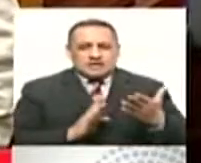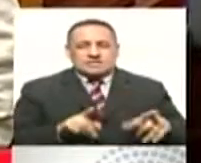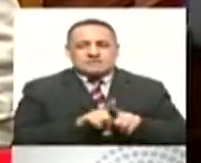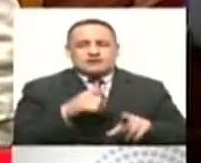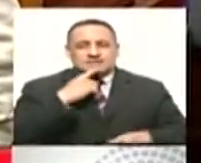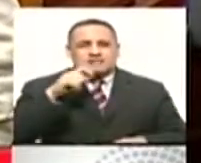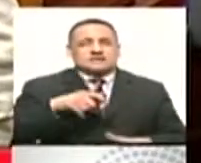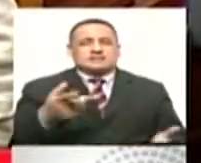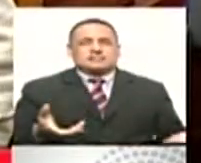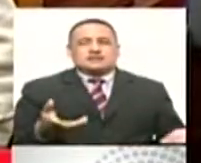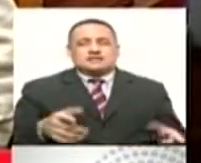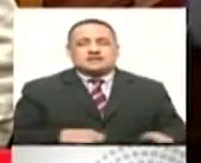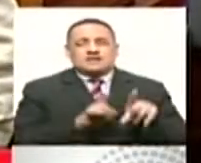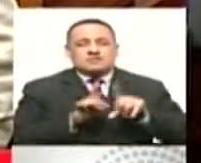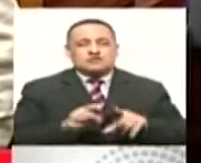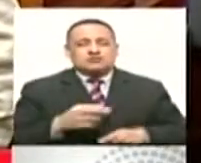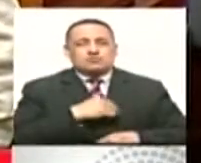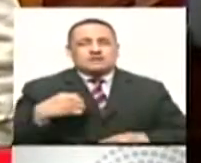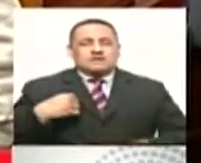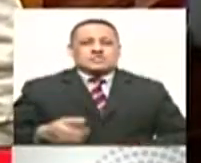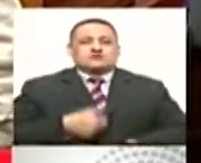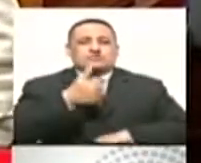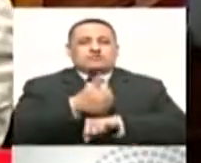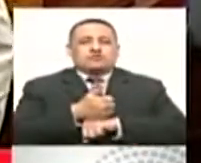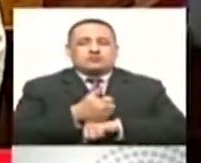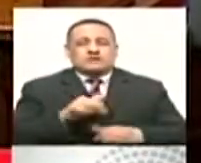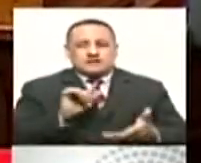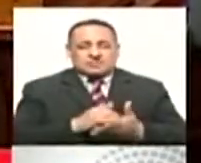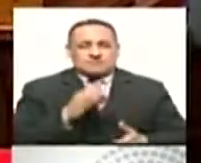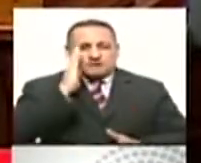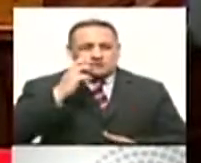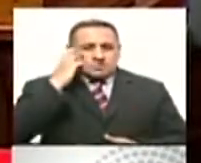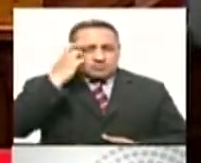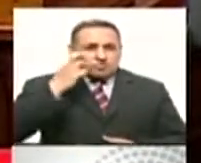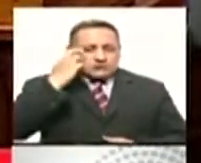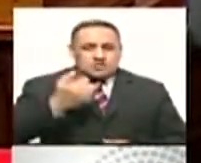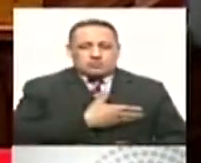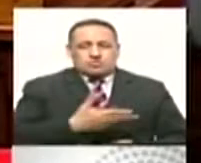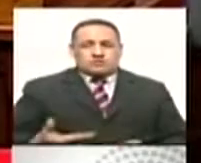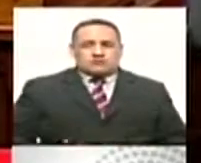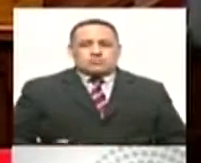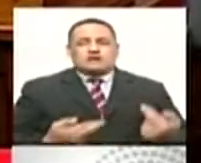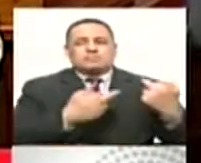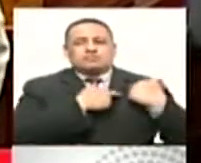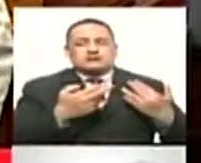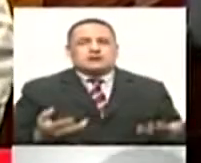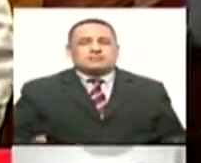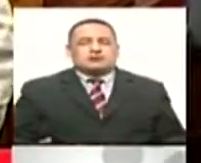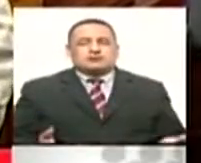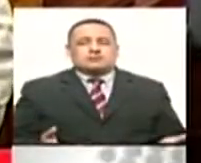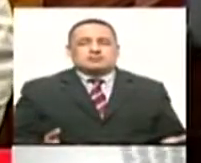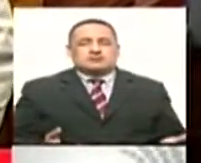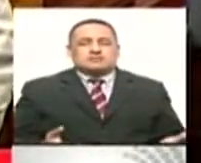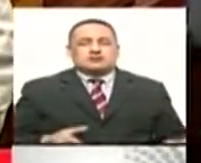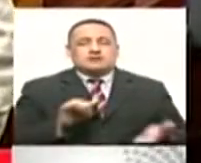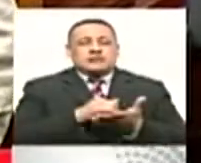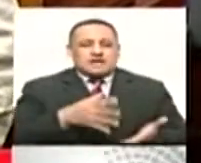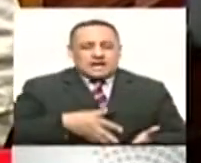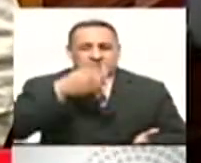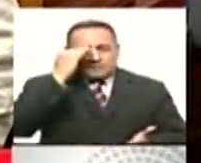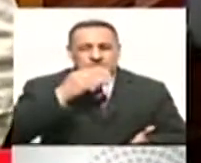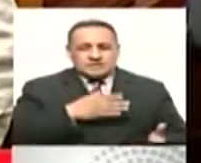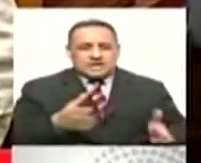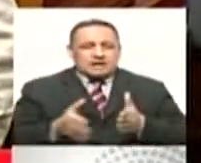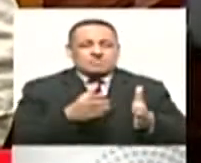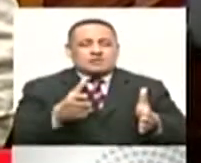no podemos esperar ni un día más. Pero noviembre parece de todas maneras un poquito lejos. Muchas gracias, Yanis Senfi, felicitaciones por el